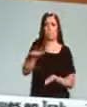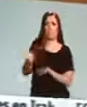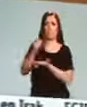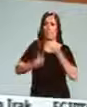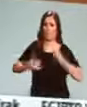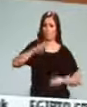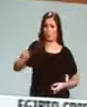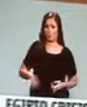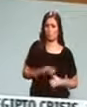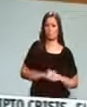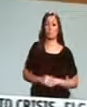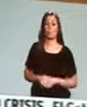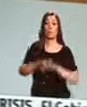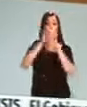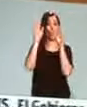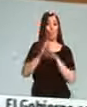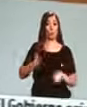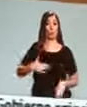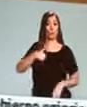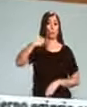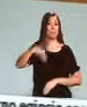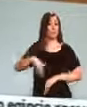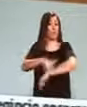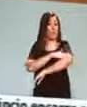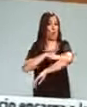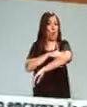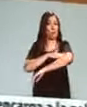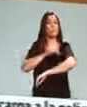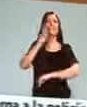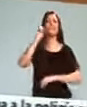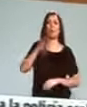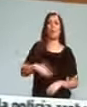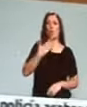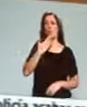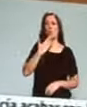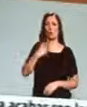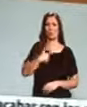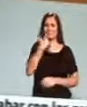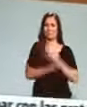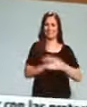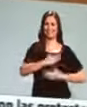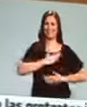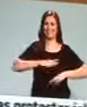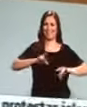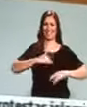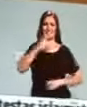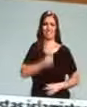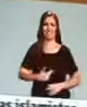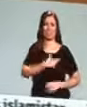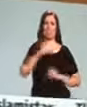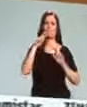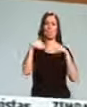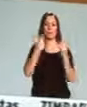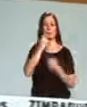víctimas. Por último, como presidente del gobierno, pero también como santiagués, permítanme